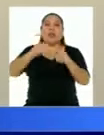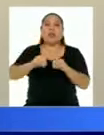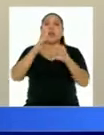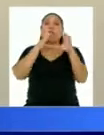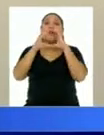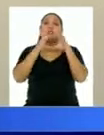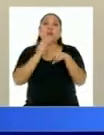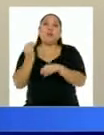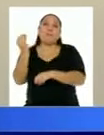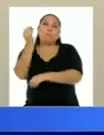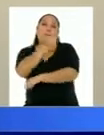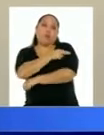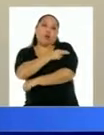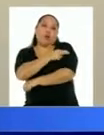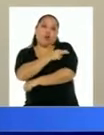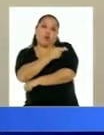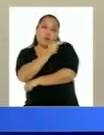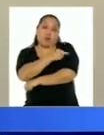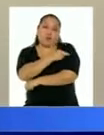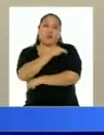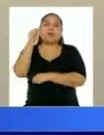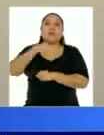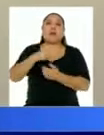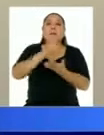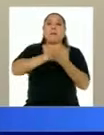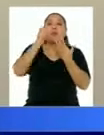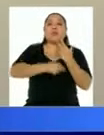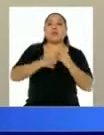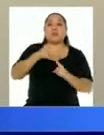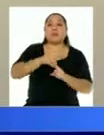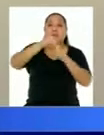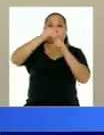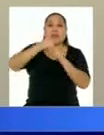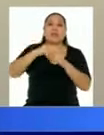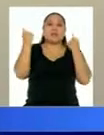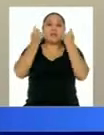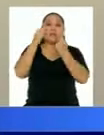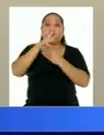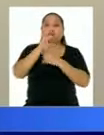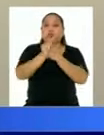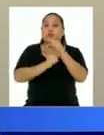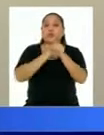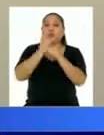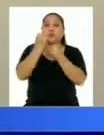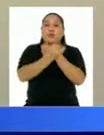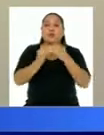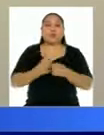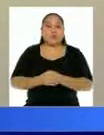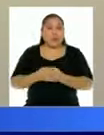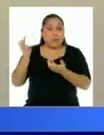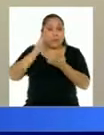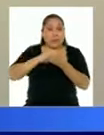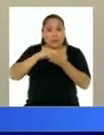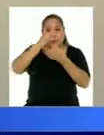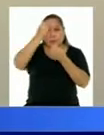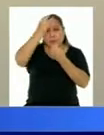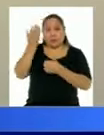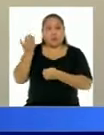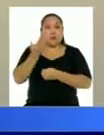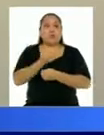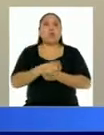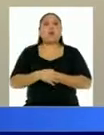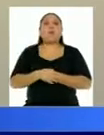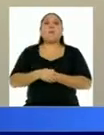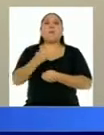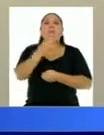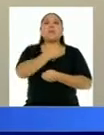efectuará por Facebook Live del Proyecto Especial Bicentenario. Y para otra información, más información, cedo el uso de palabra a la ministra